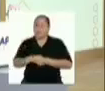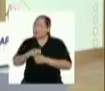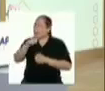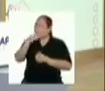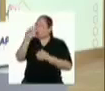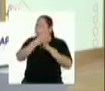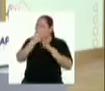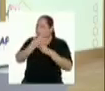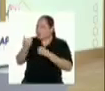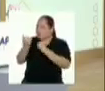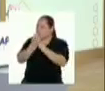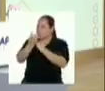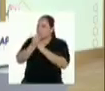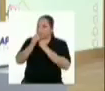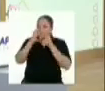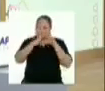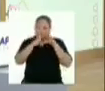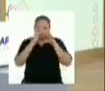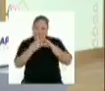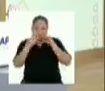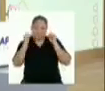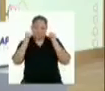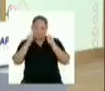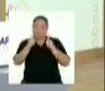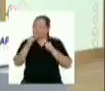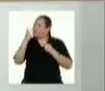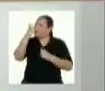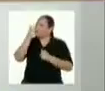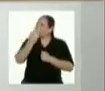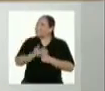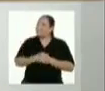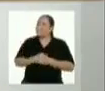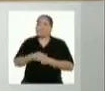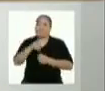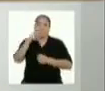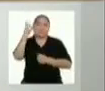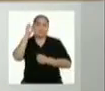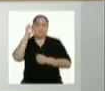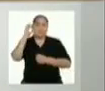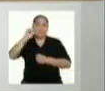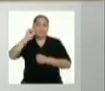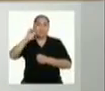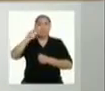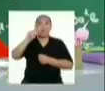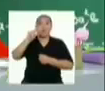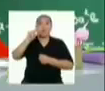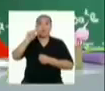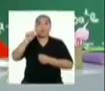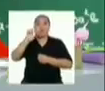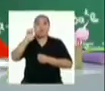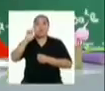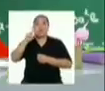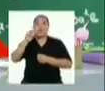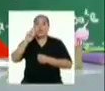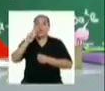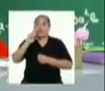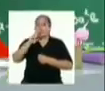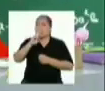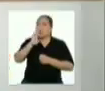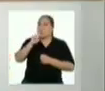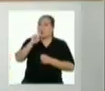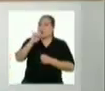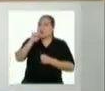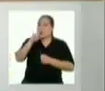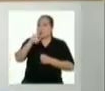podría enseñarnos? Que sean así, recontra retadoras, claro. ¿Has escuchado del octahedro regular? No, profesora.